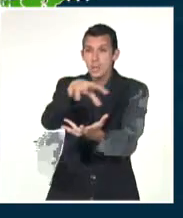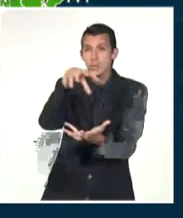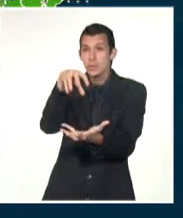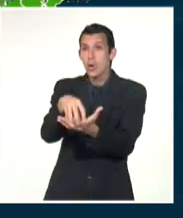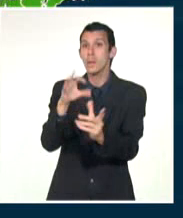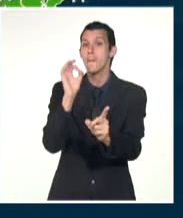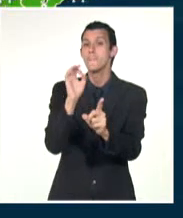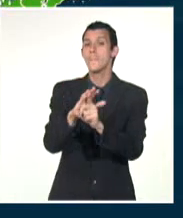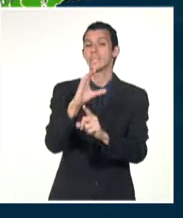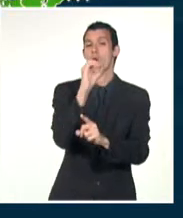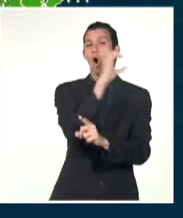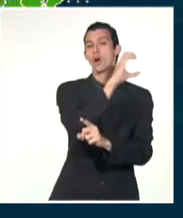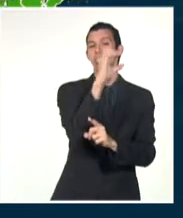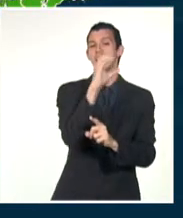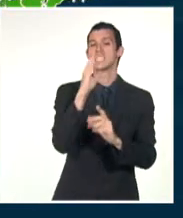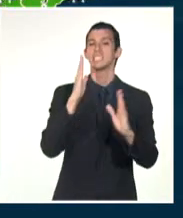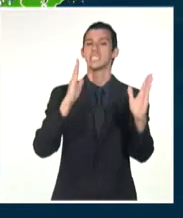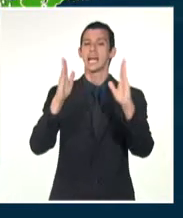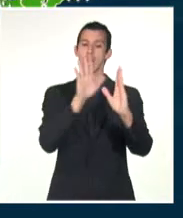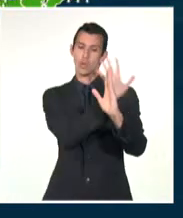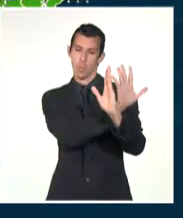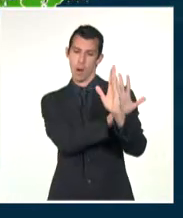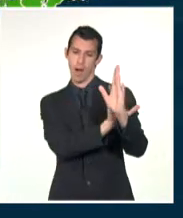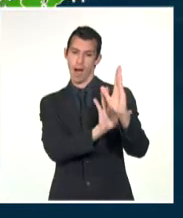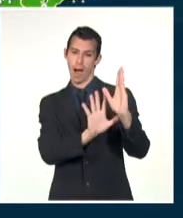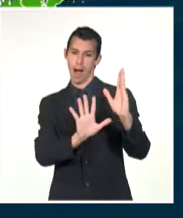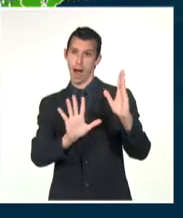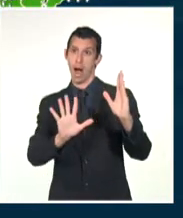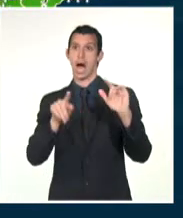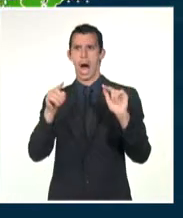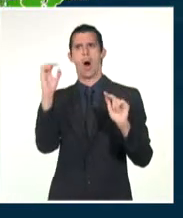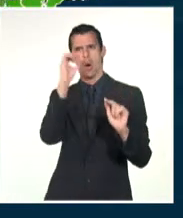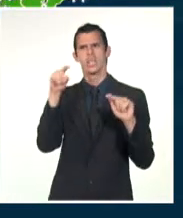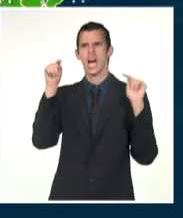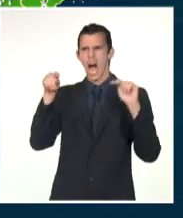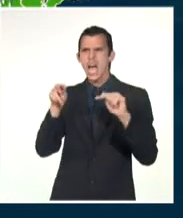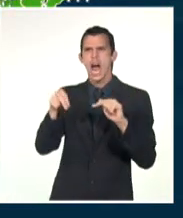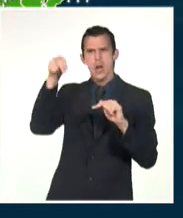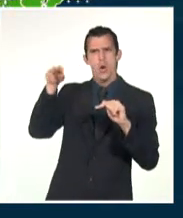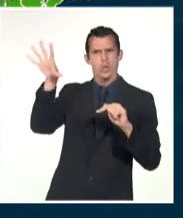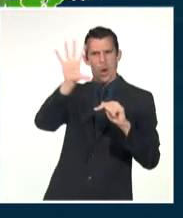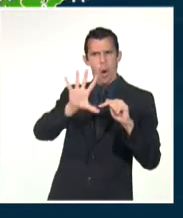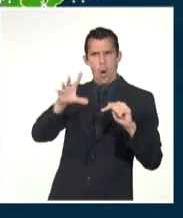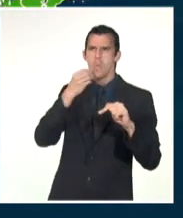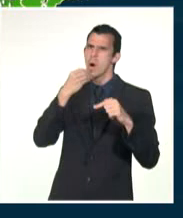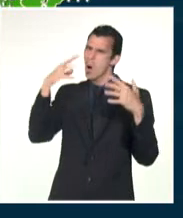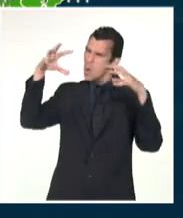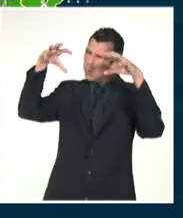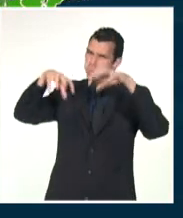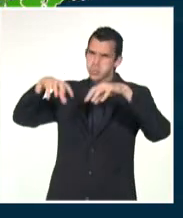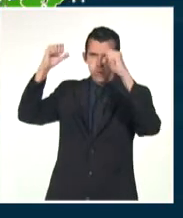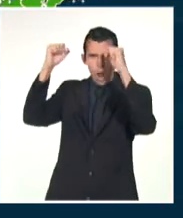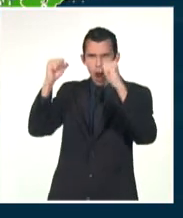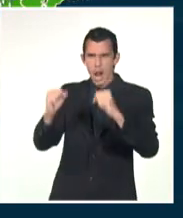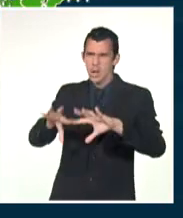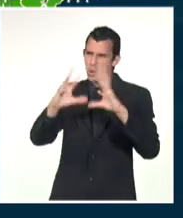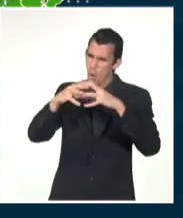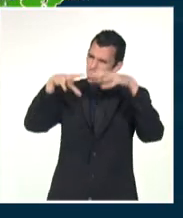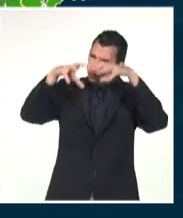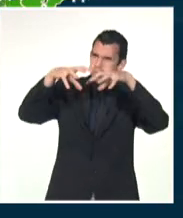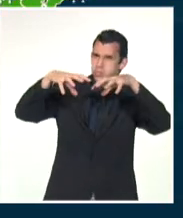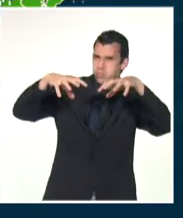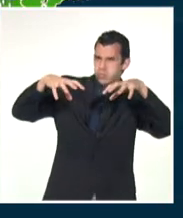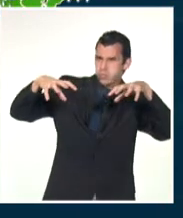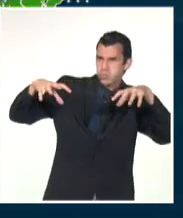occidente y centro del país hasta la región oriental. Pueden llegar a ser fuertes en algunas localidades y extenderse hasta